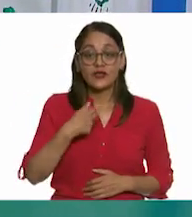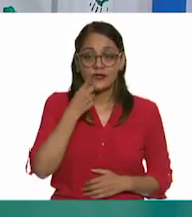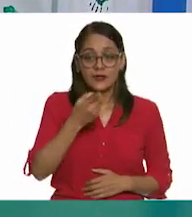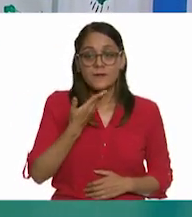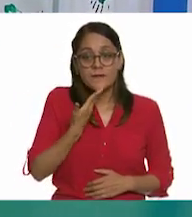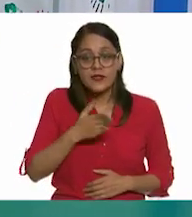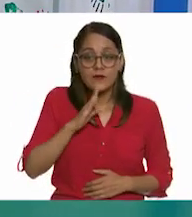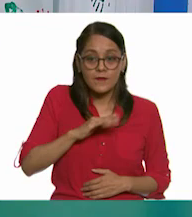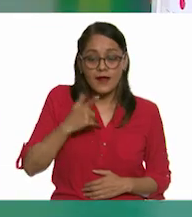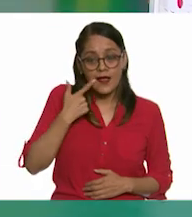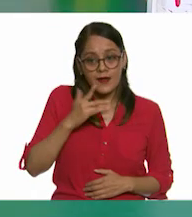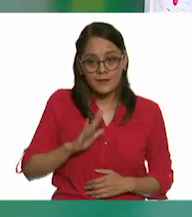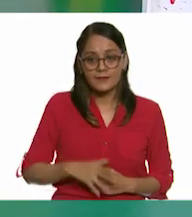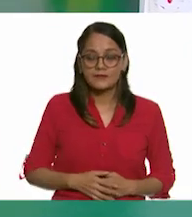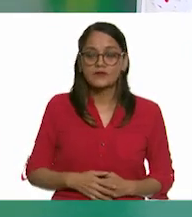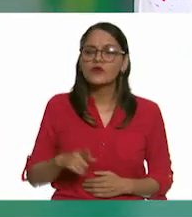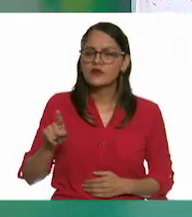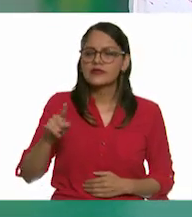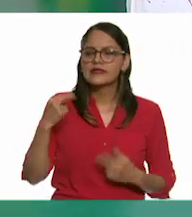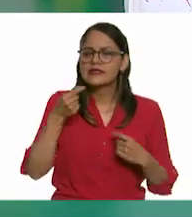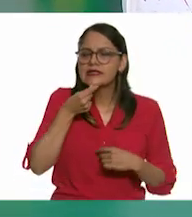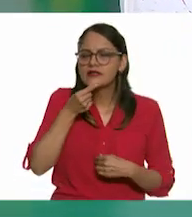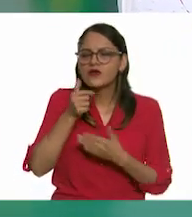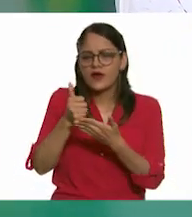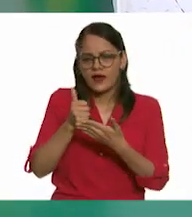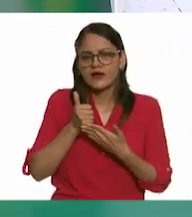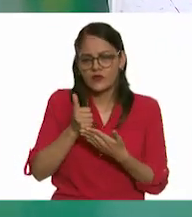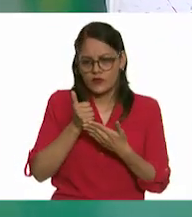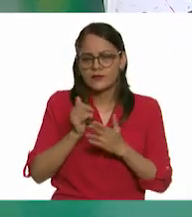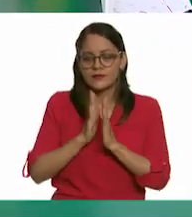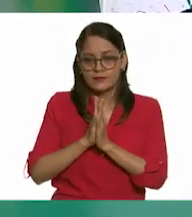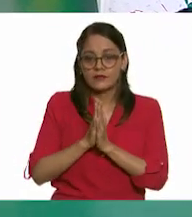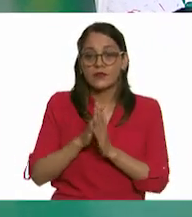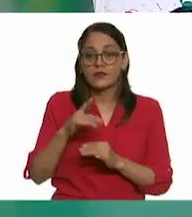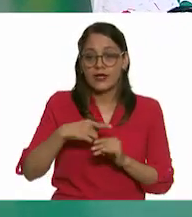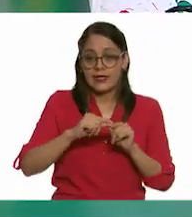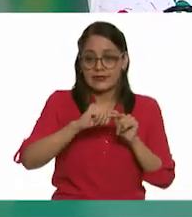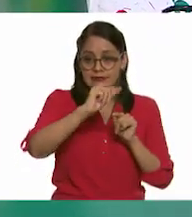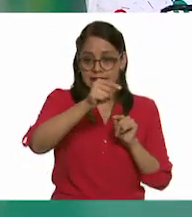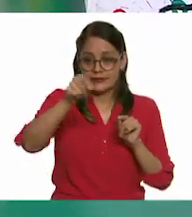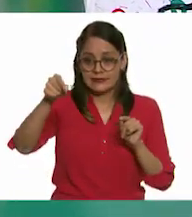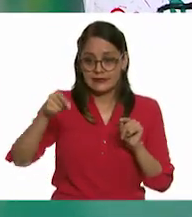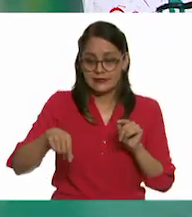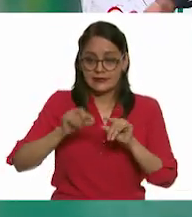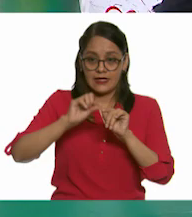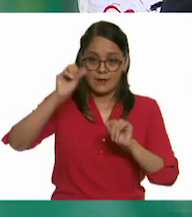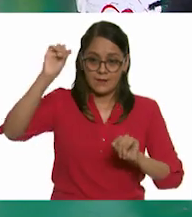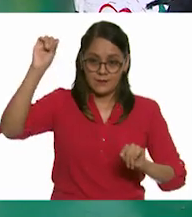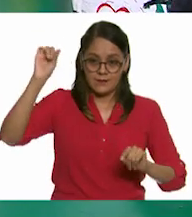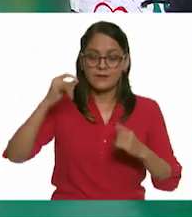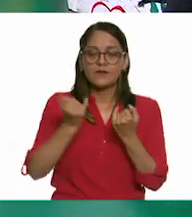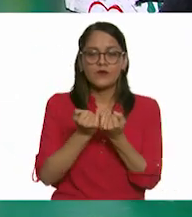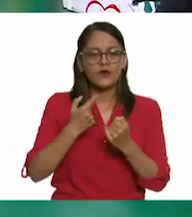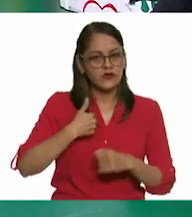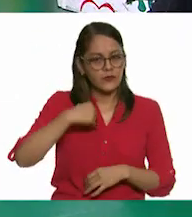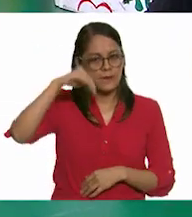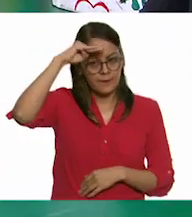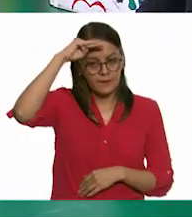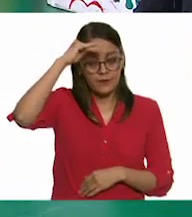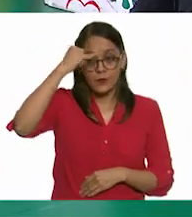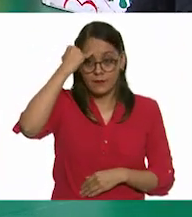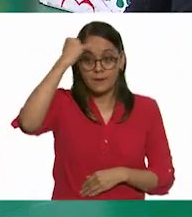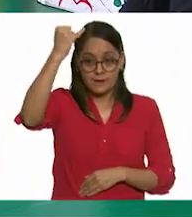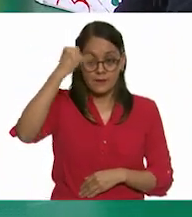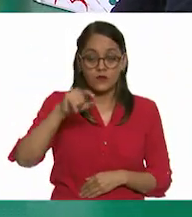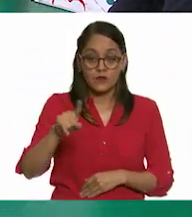y niños, necesito de su ayuda. ¿30 centímetros? Primero extender esta serpentina. Y me imagino que lo que tenemos que hacer a